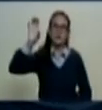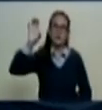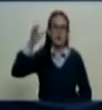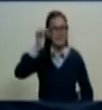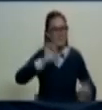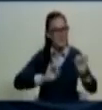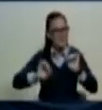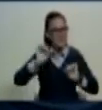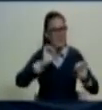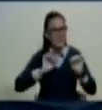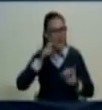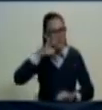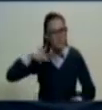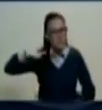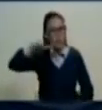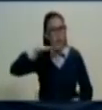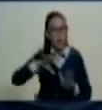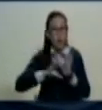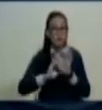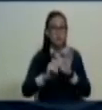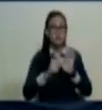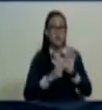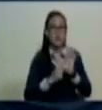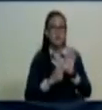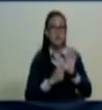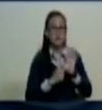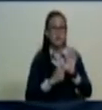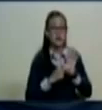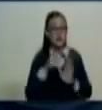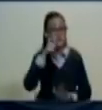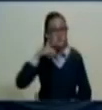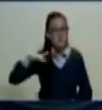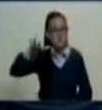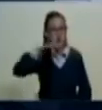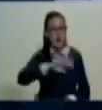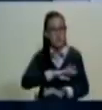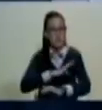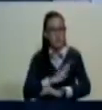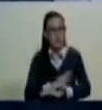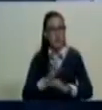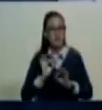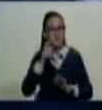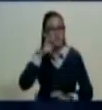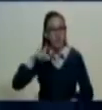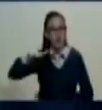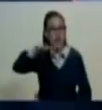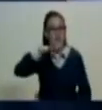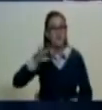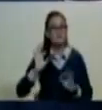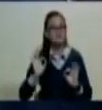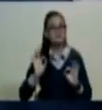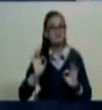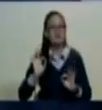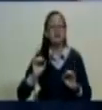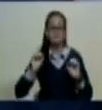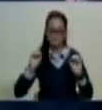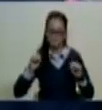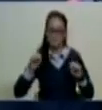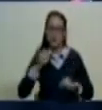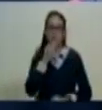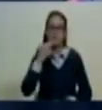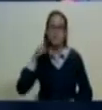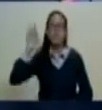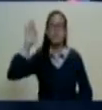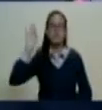para defender al pueblo constituyente y para defender al poder constituyente original. Sí, lo